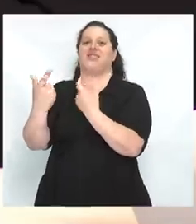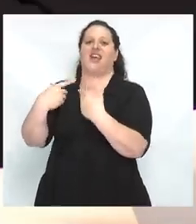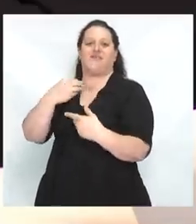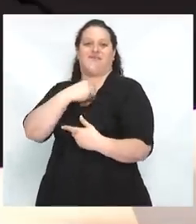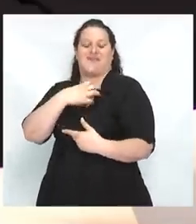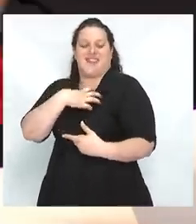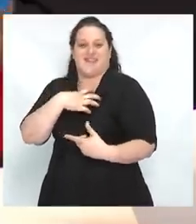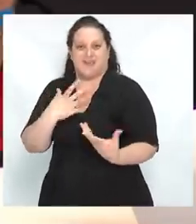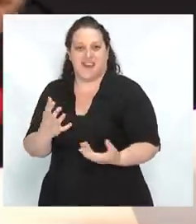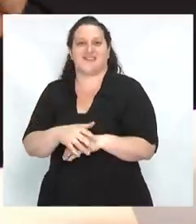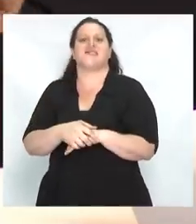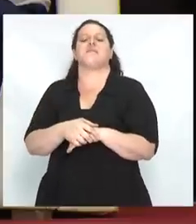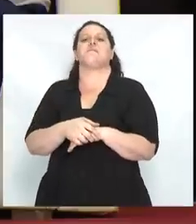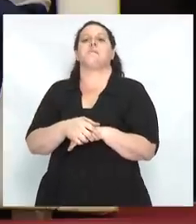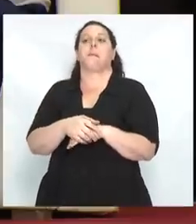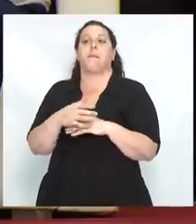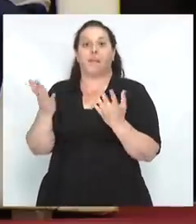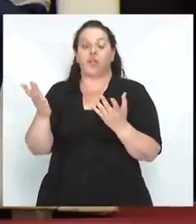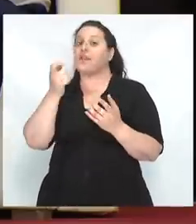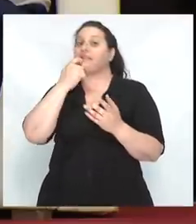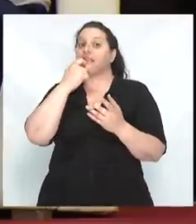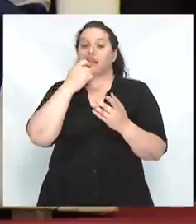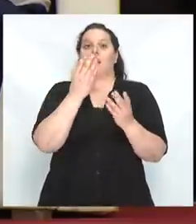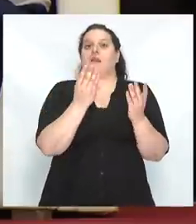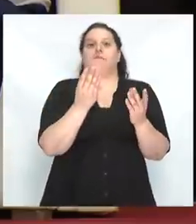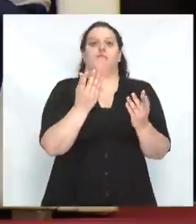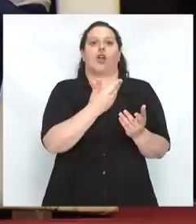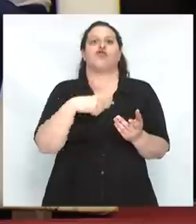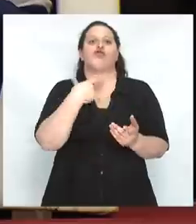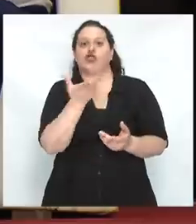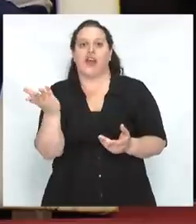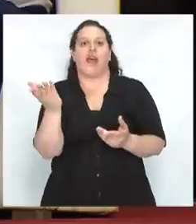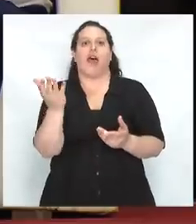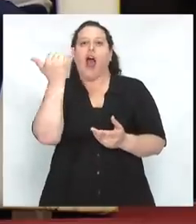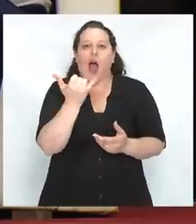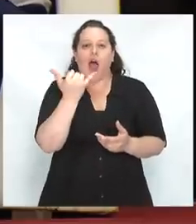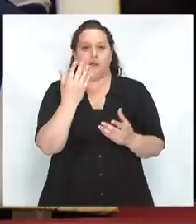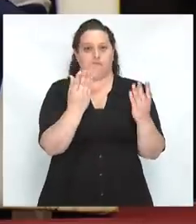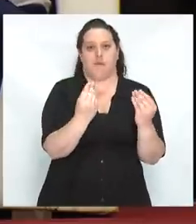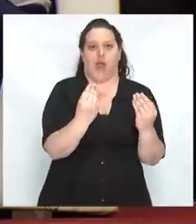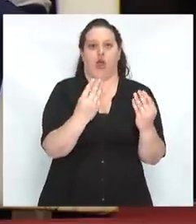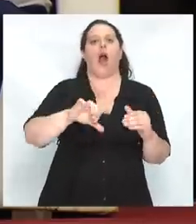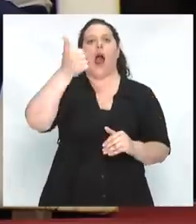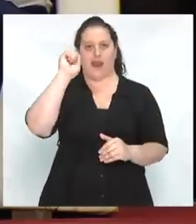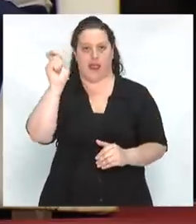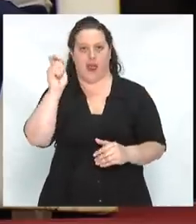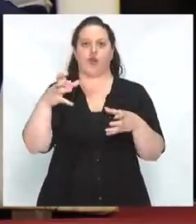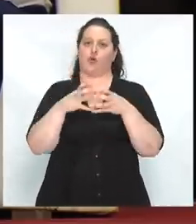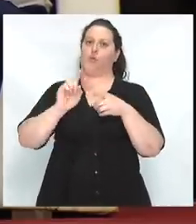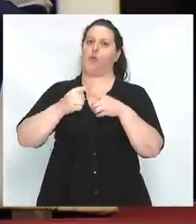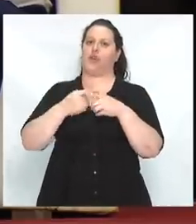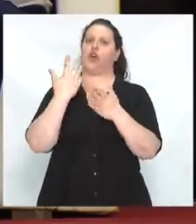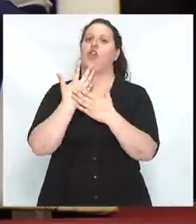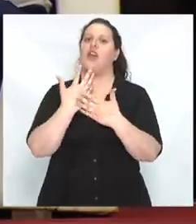esperanza, cuando se instala en nuestras sociedades el miedo, gana la derecha. En el momento en que el miedo se